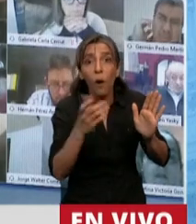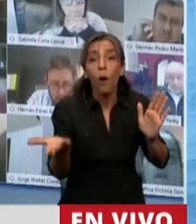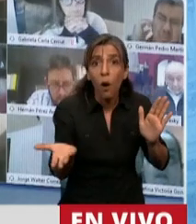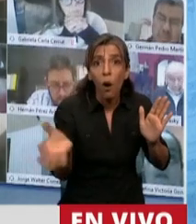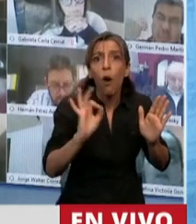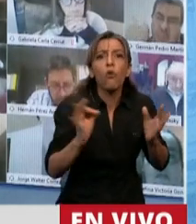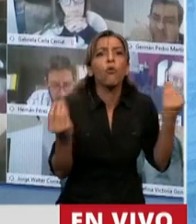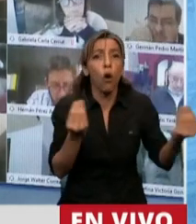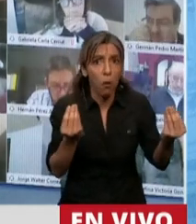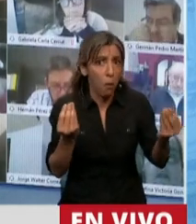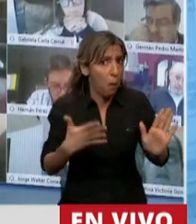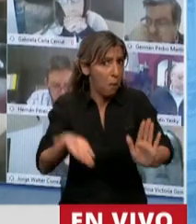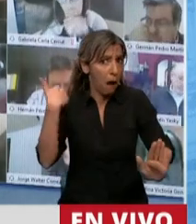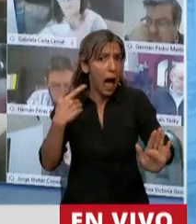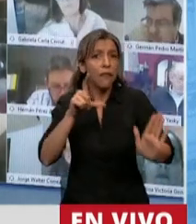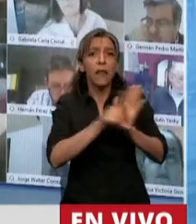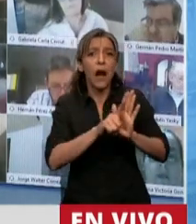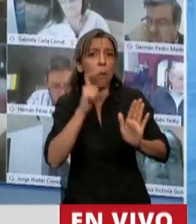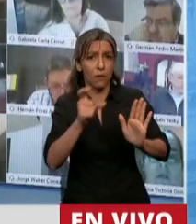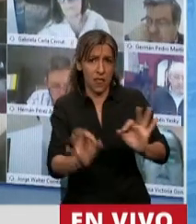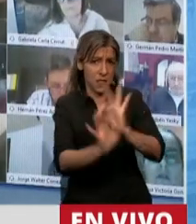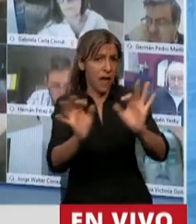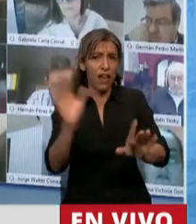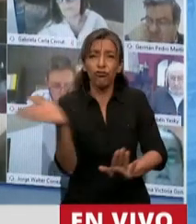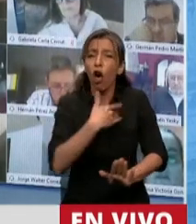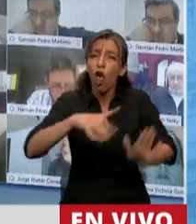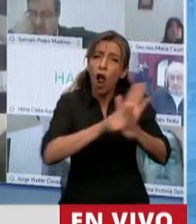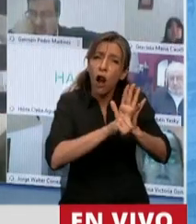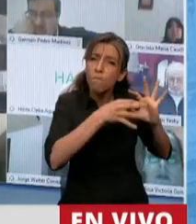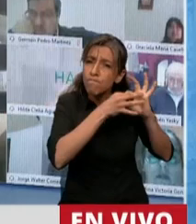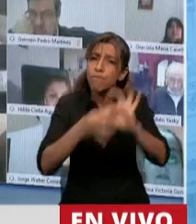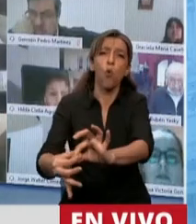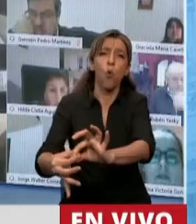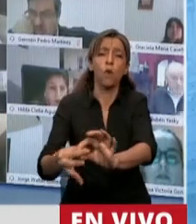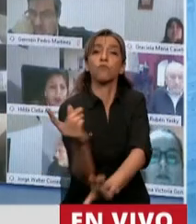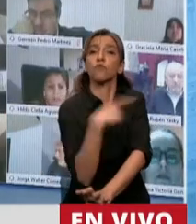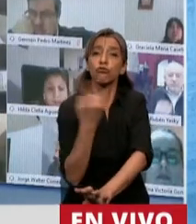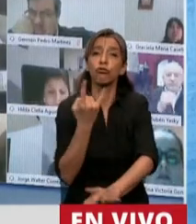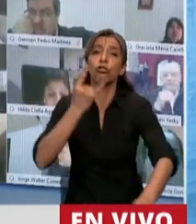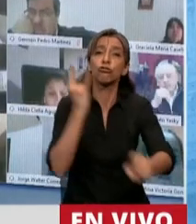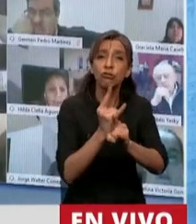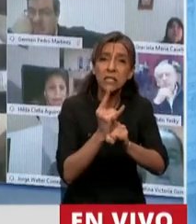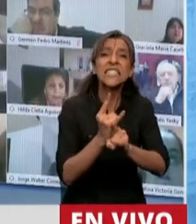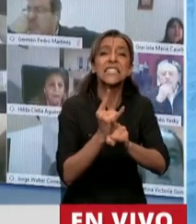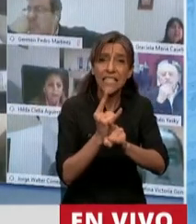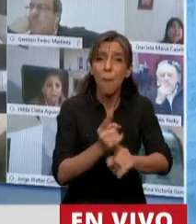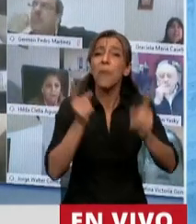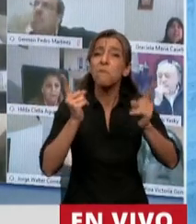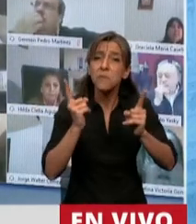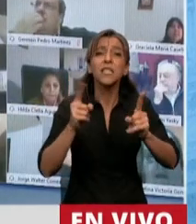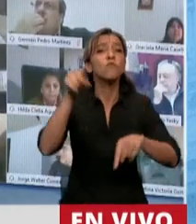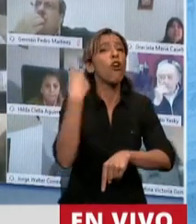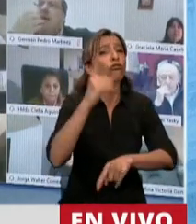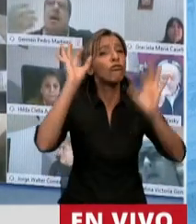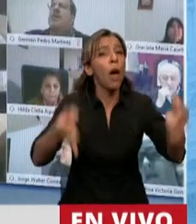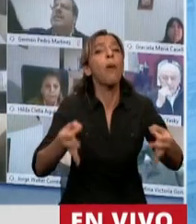fue absolutamente legal y legítimo, porque nosotros, como cuerpo, con la mayoría grabada de las tres cuartas partes